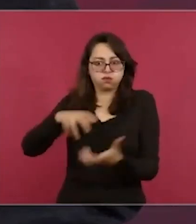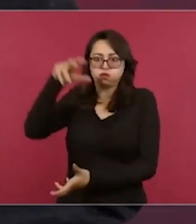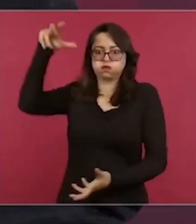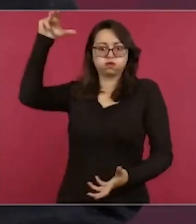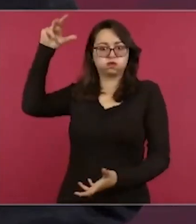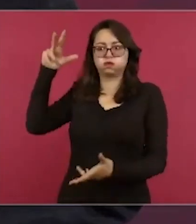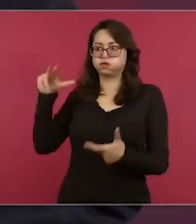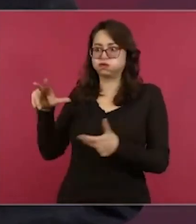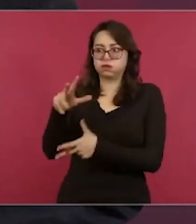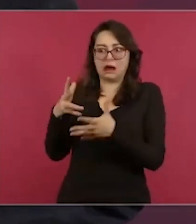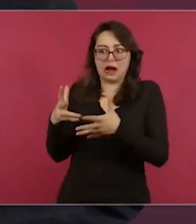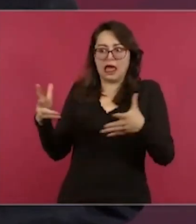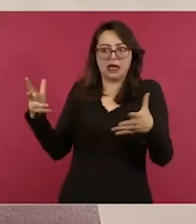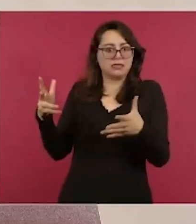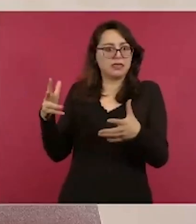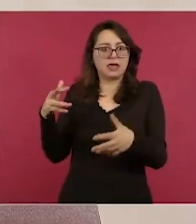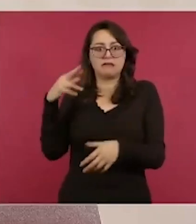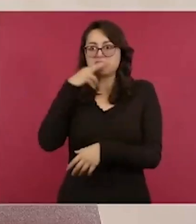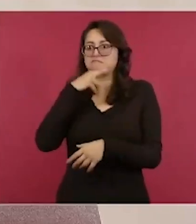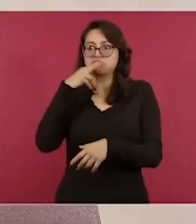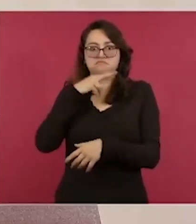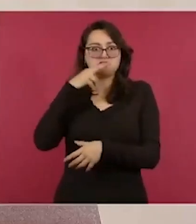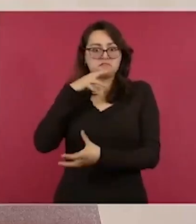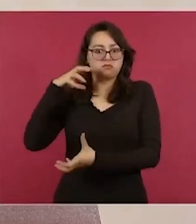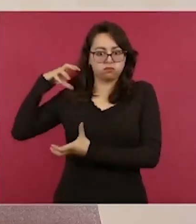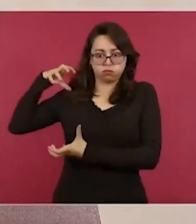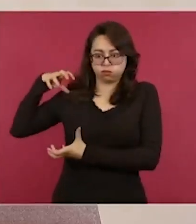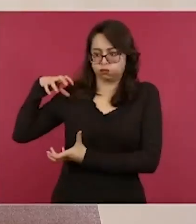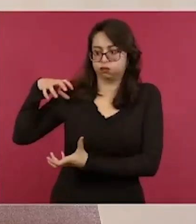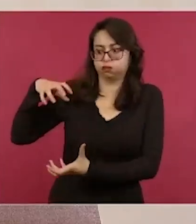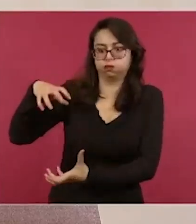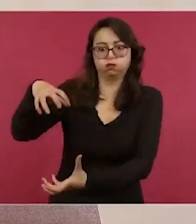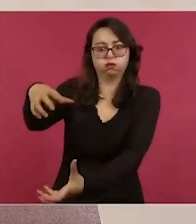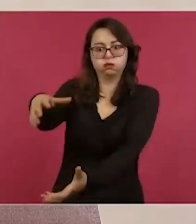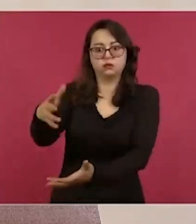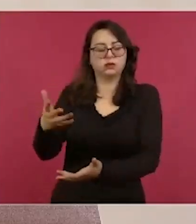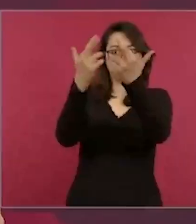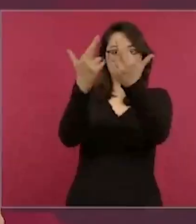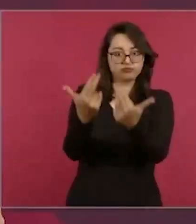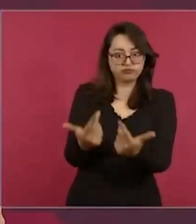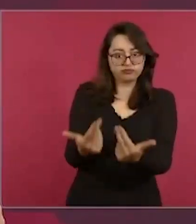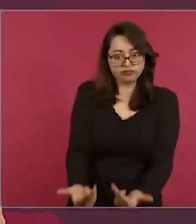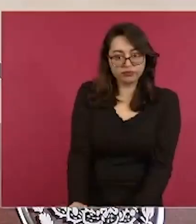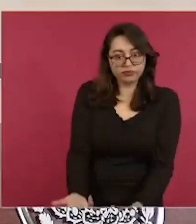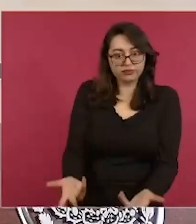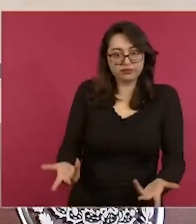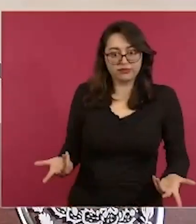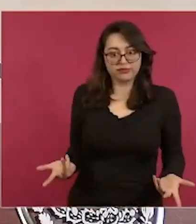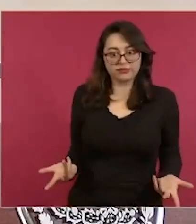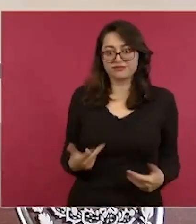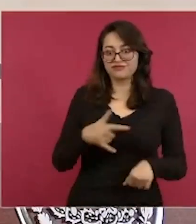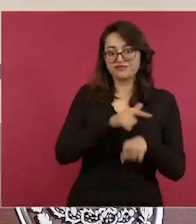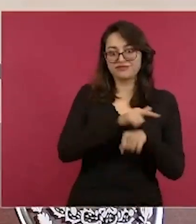en décadas en el comportamiento de un huracán así, no hay